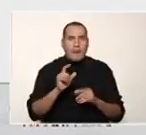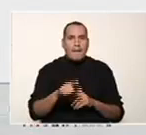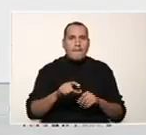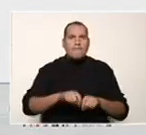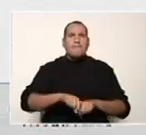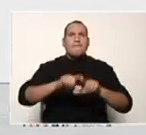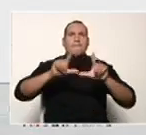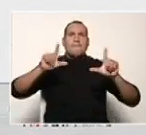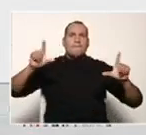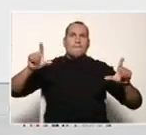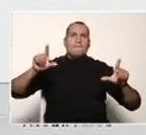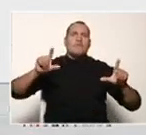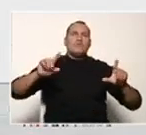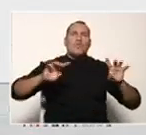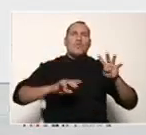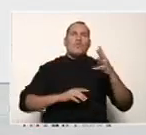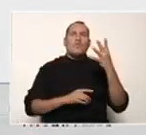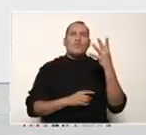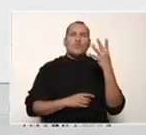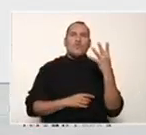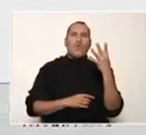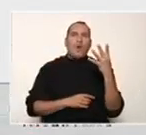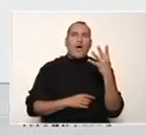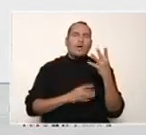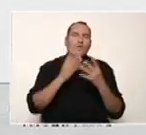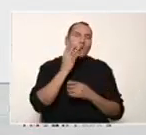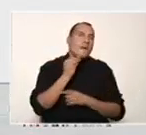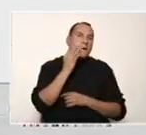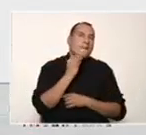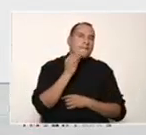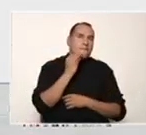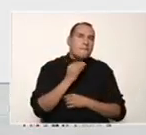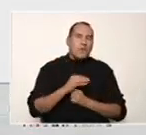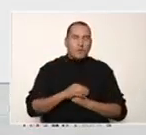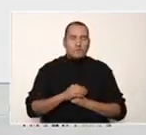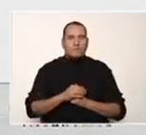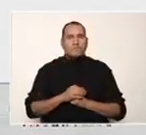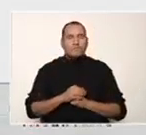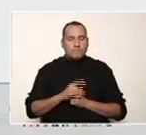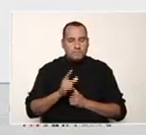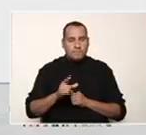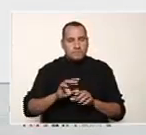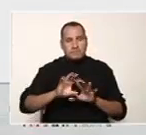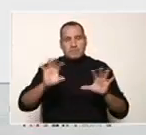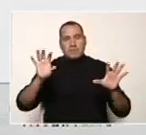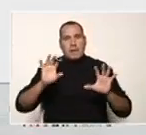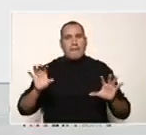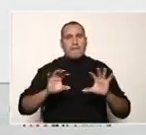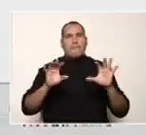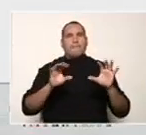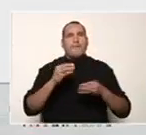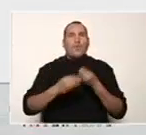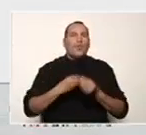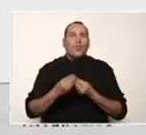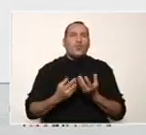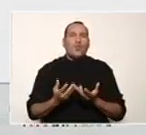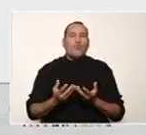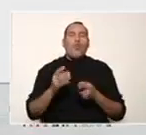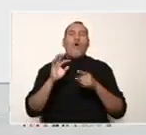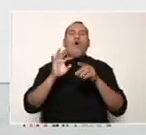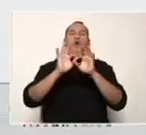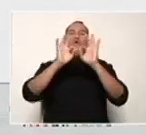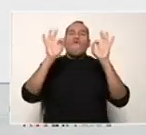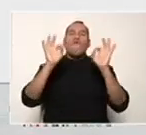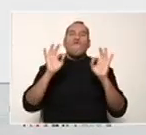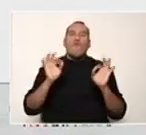tomar los cuatro primeros casos de producto notable, por lo que en la descripción del mismo estará la forma